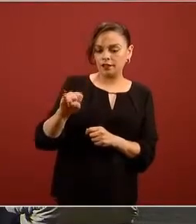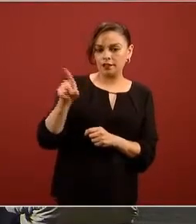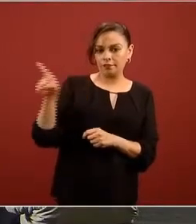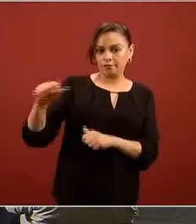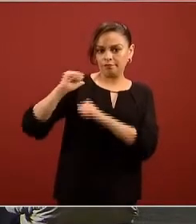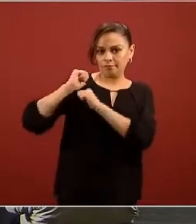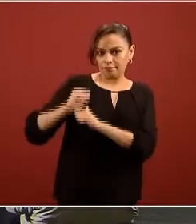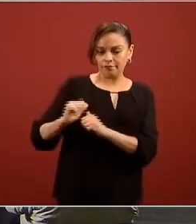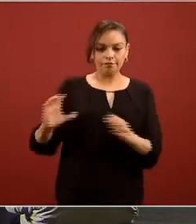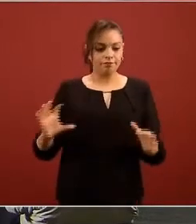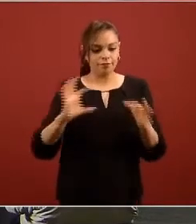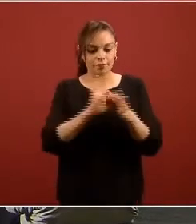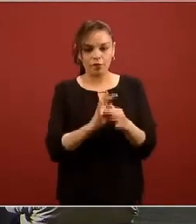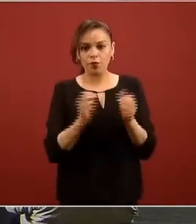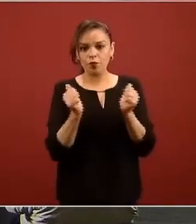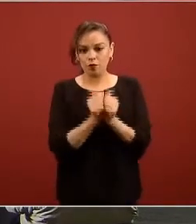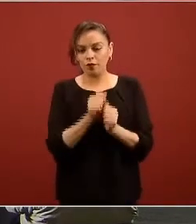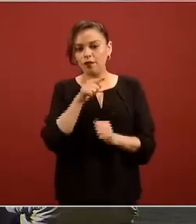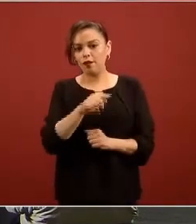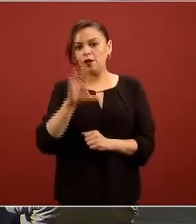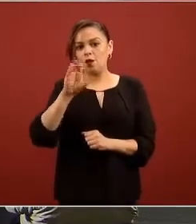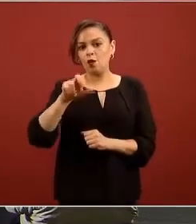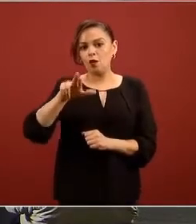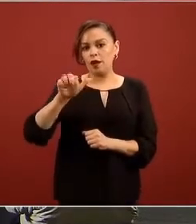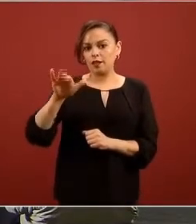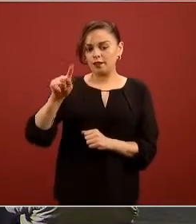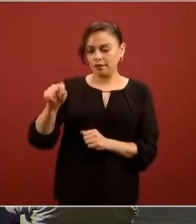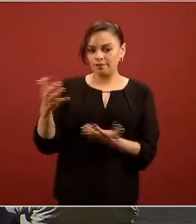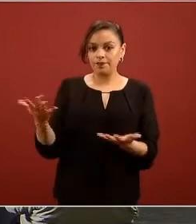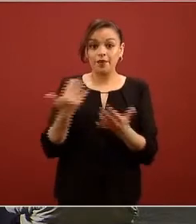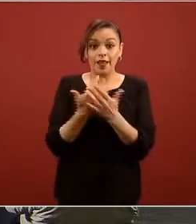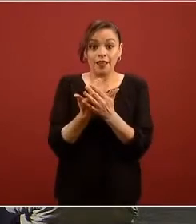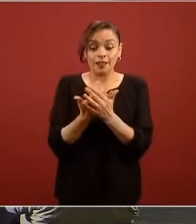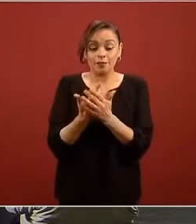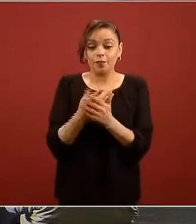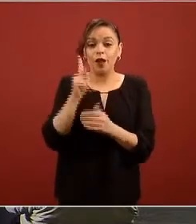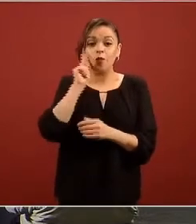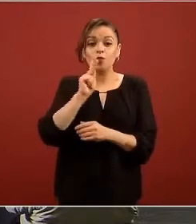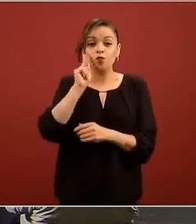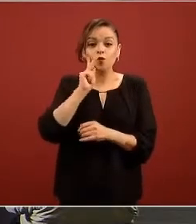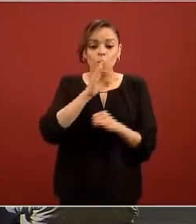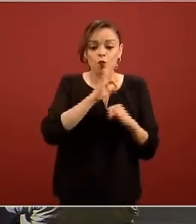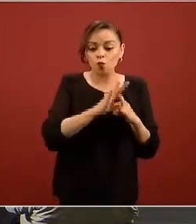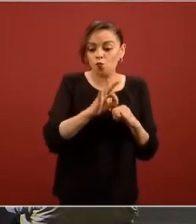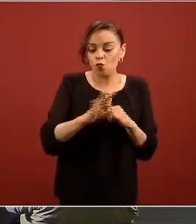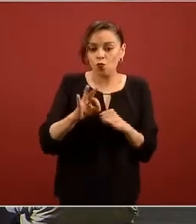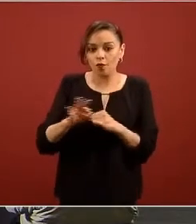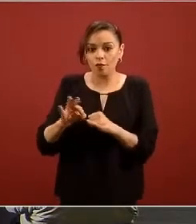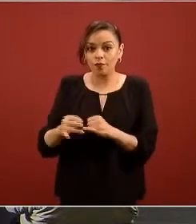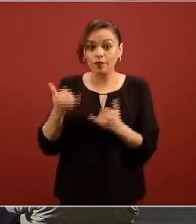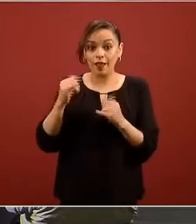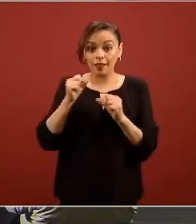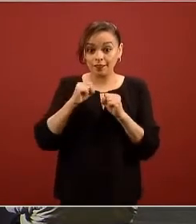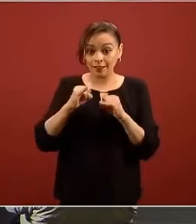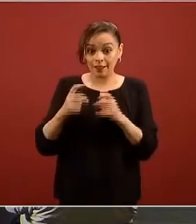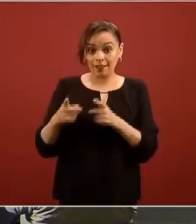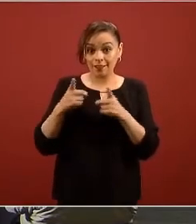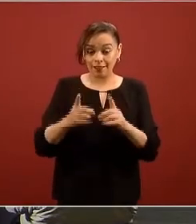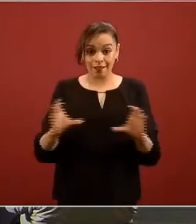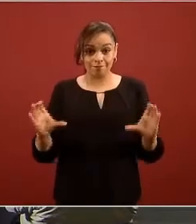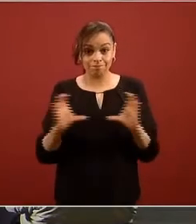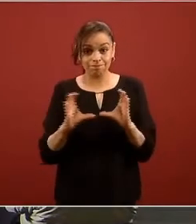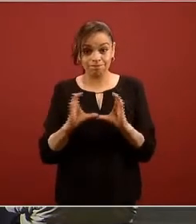CONACYT nada más esperando a tener las últimas pruebas y la certificación por parte de COFEPRIS